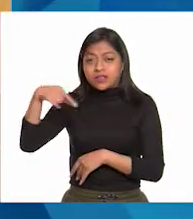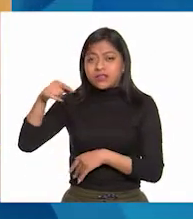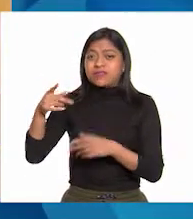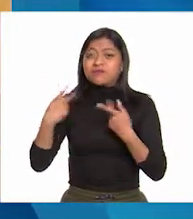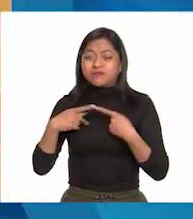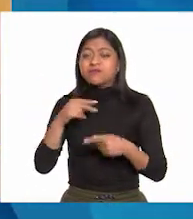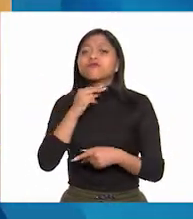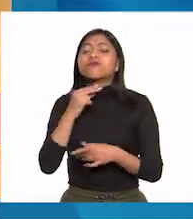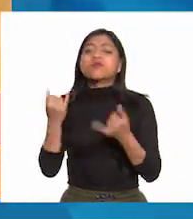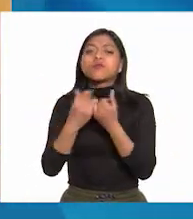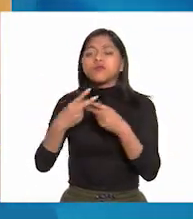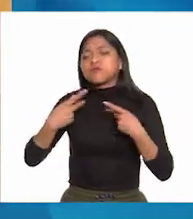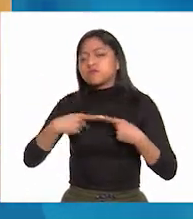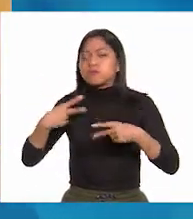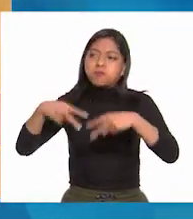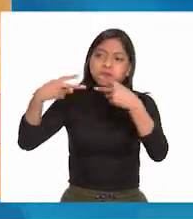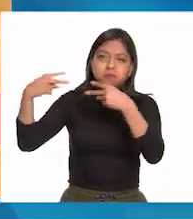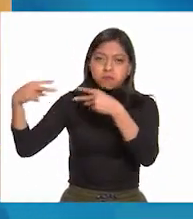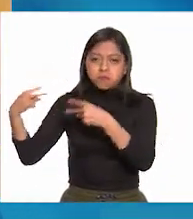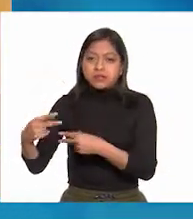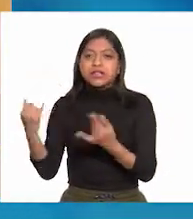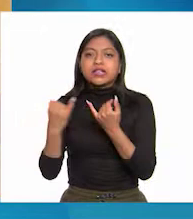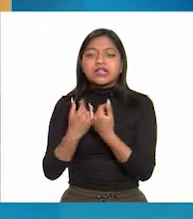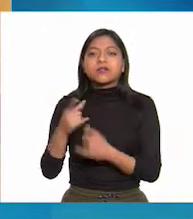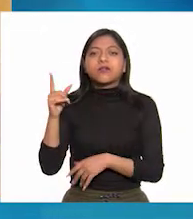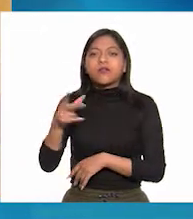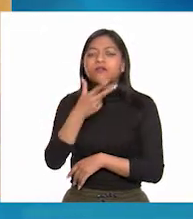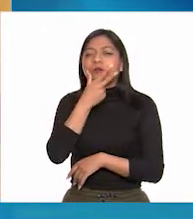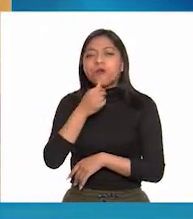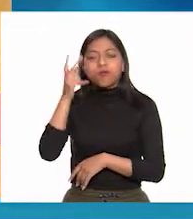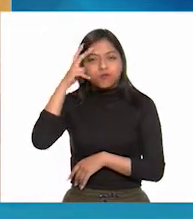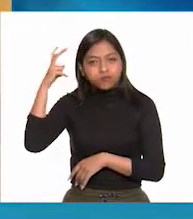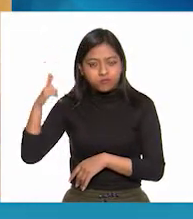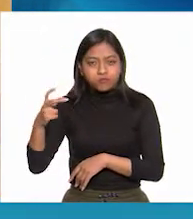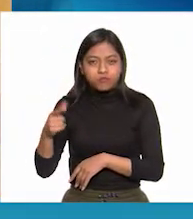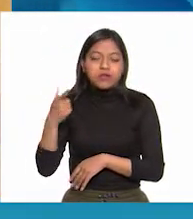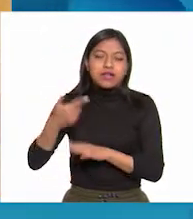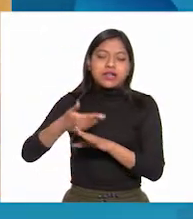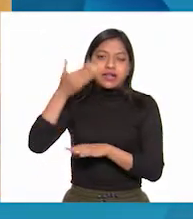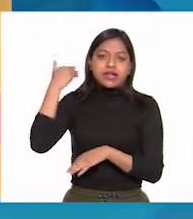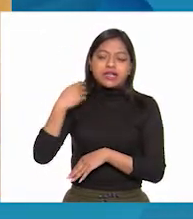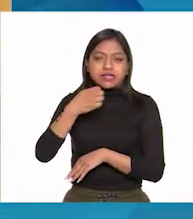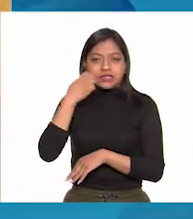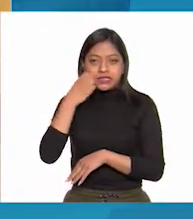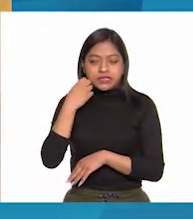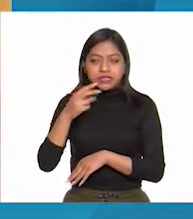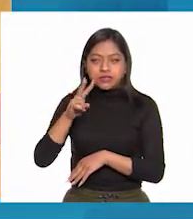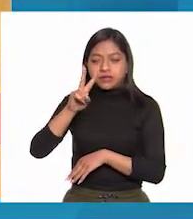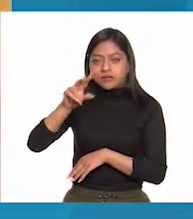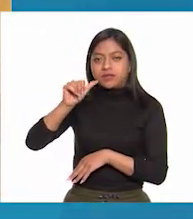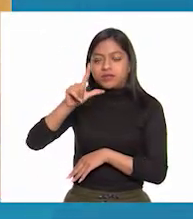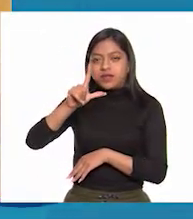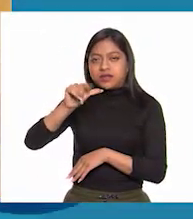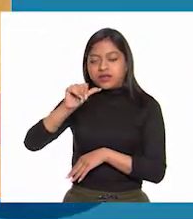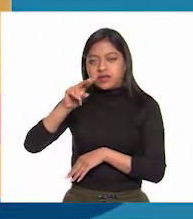y el cura Miguel Hidalgo. Hombre ilustrado y ex-rector del Colegio de San Nicolás de Valladolid.